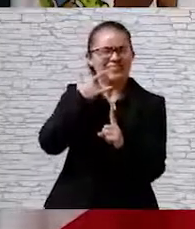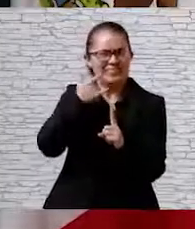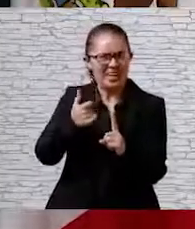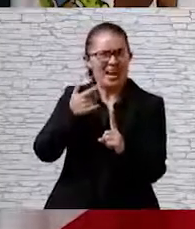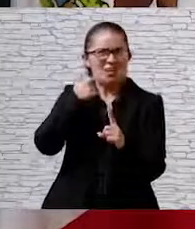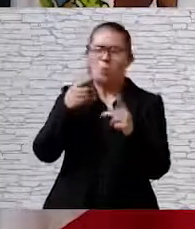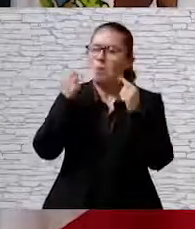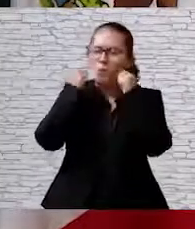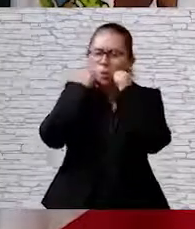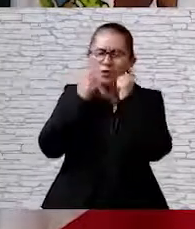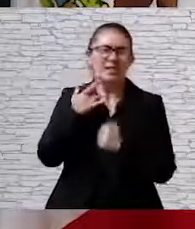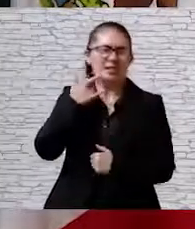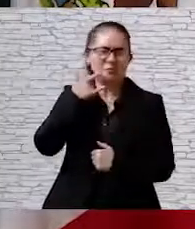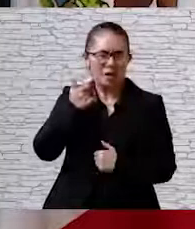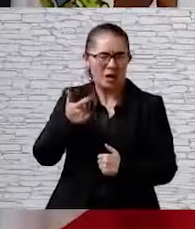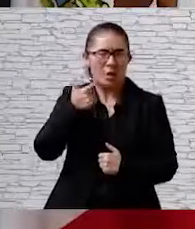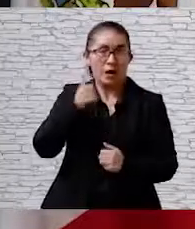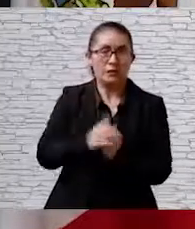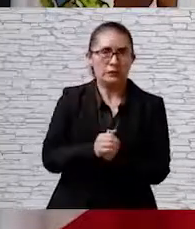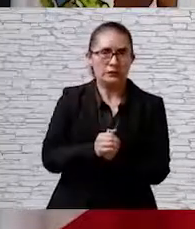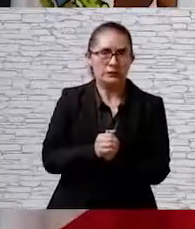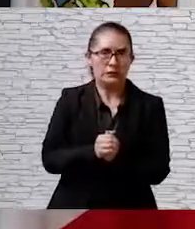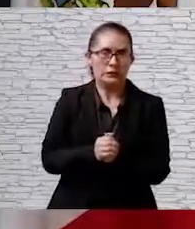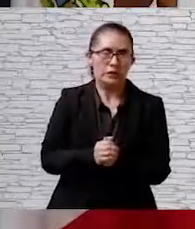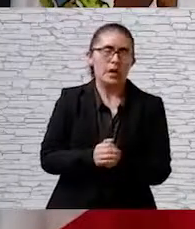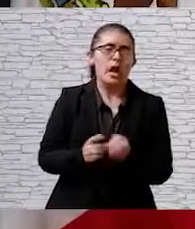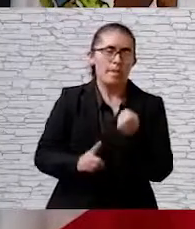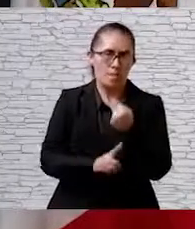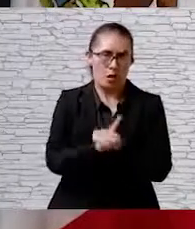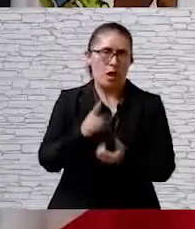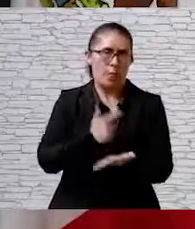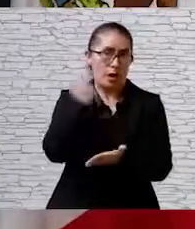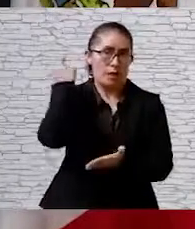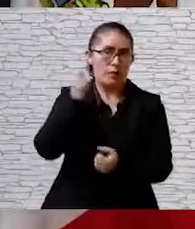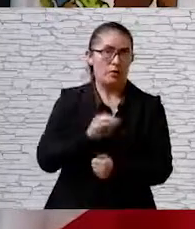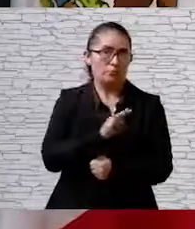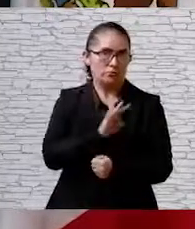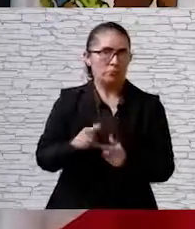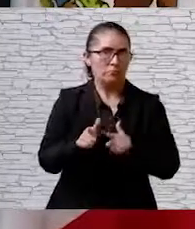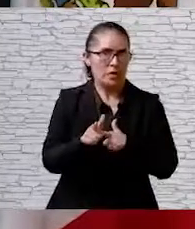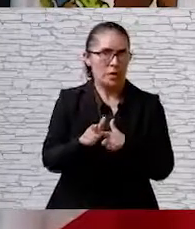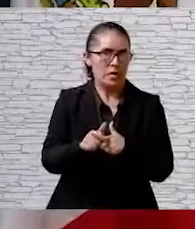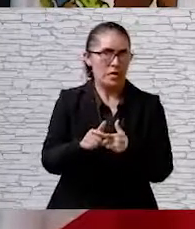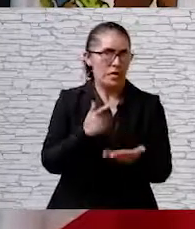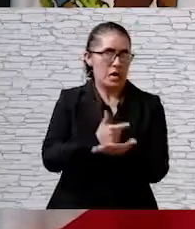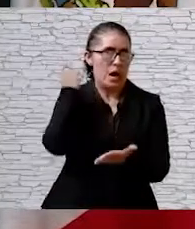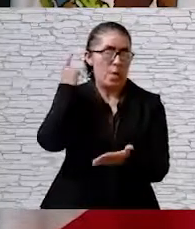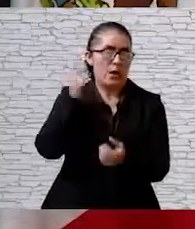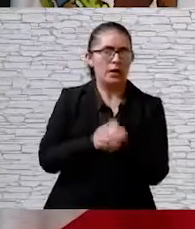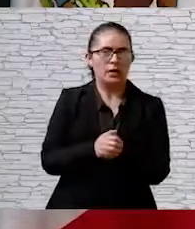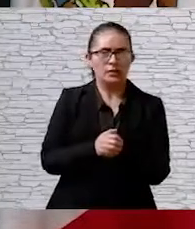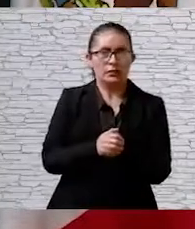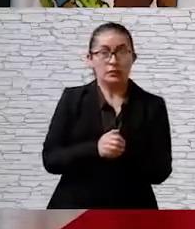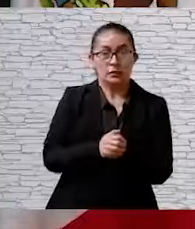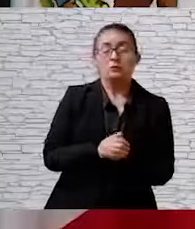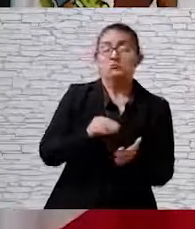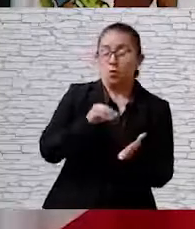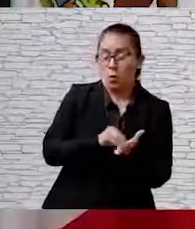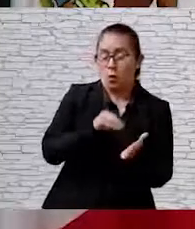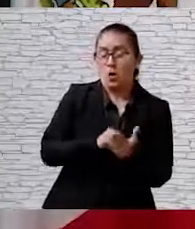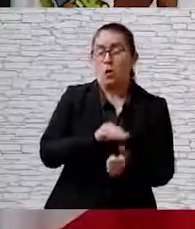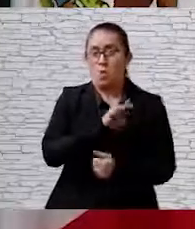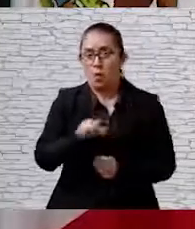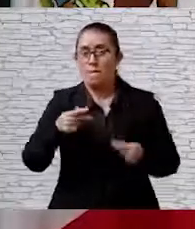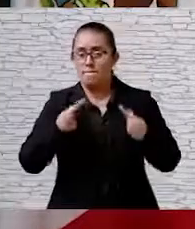empeñar hasta el último minuto. La situación es grave y puede empeorar. Aún podemos